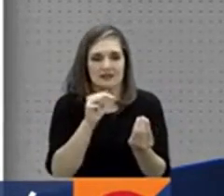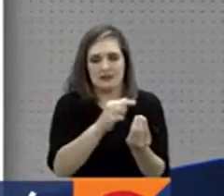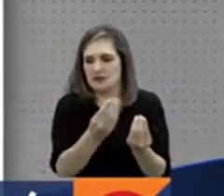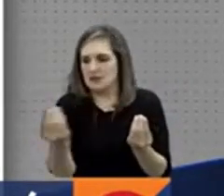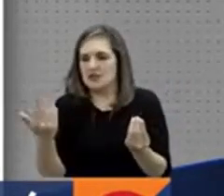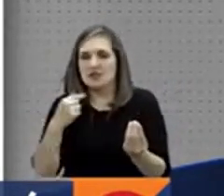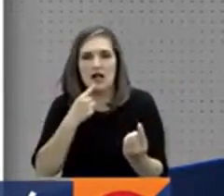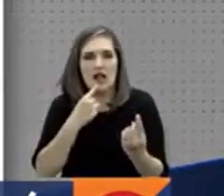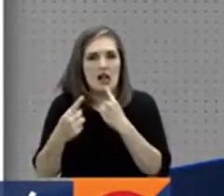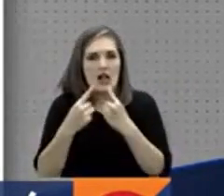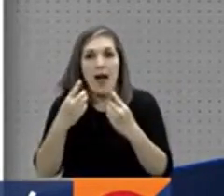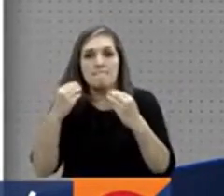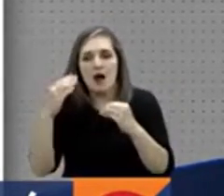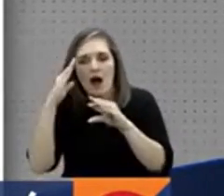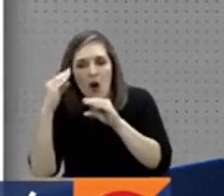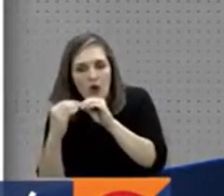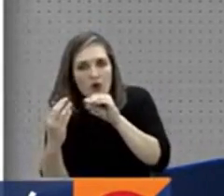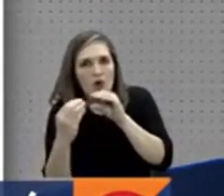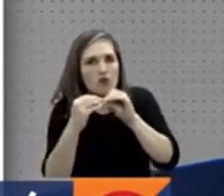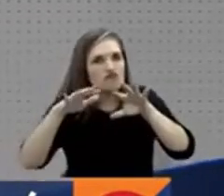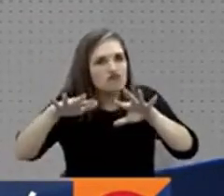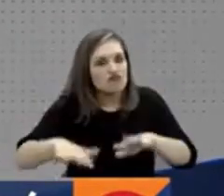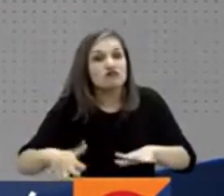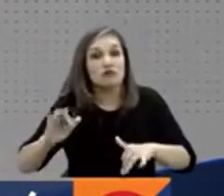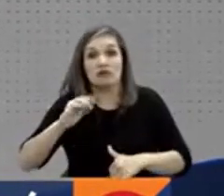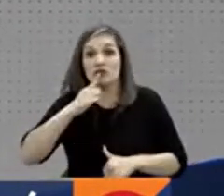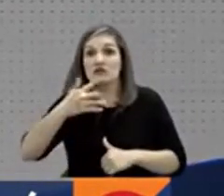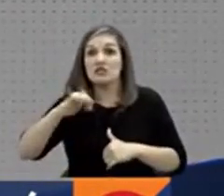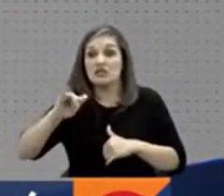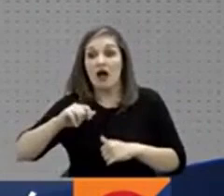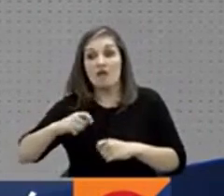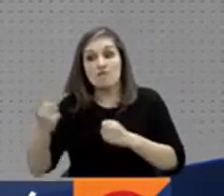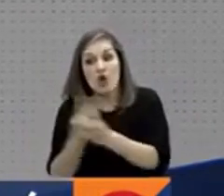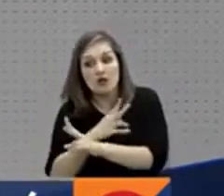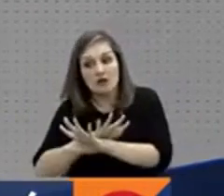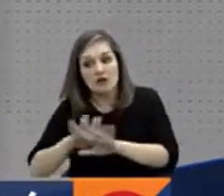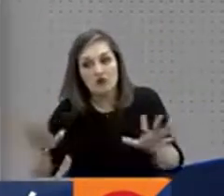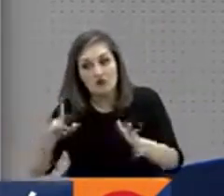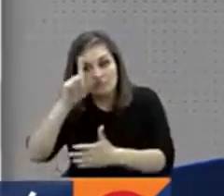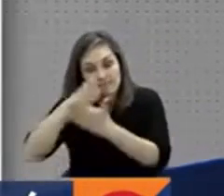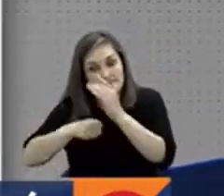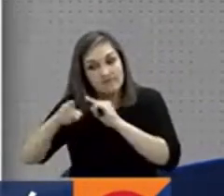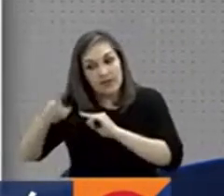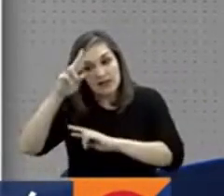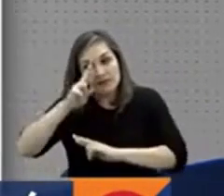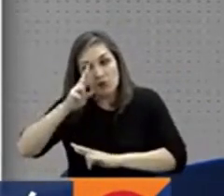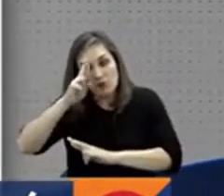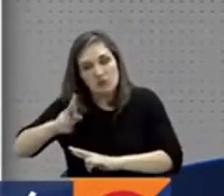Locos Jam. Según el funcionario, ya hay acuerdos del cese de la violencia y el respeto por la vida.